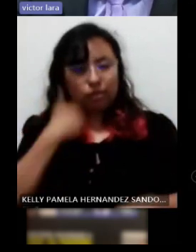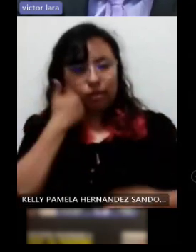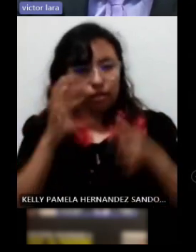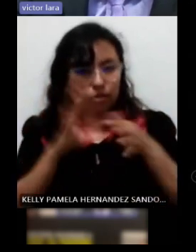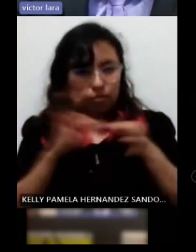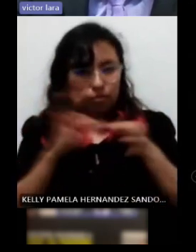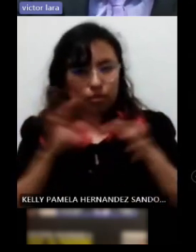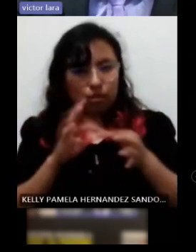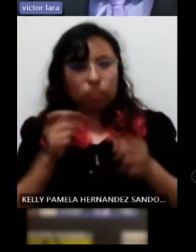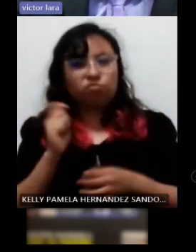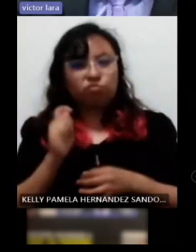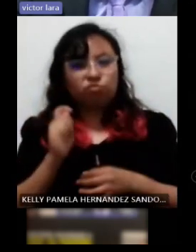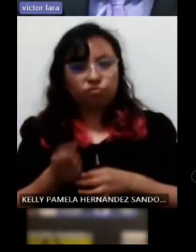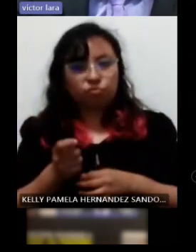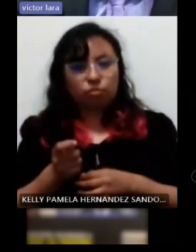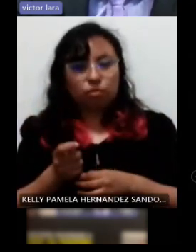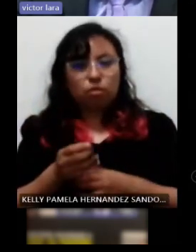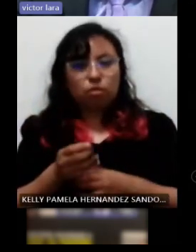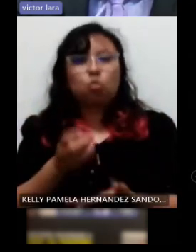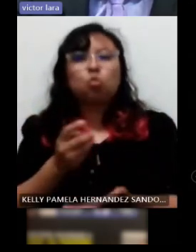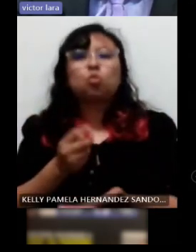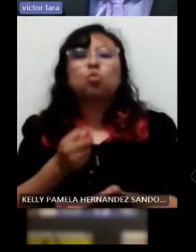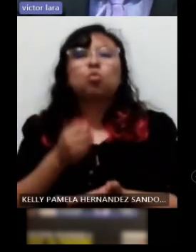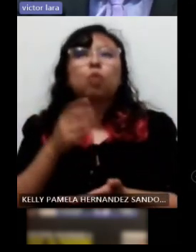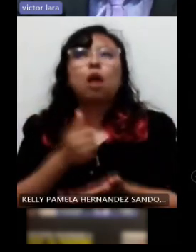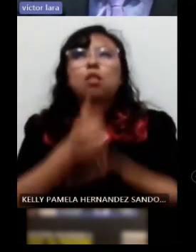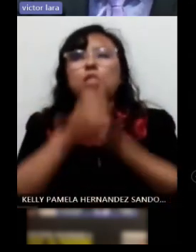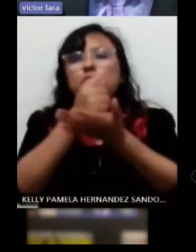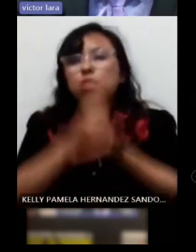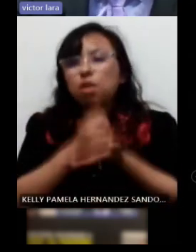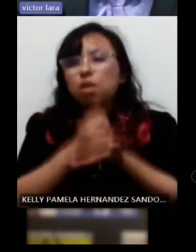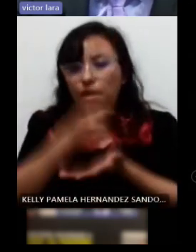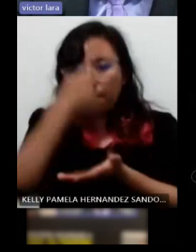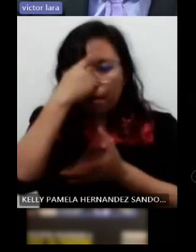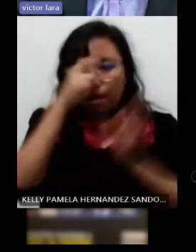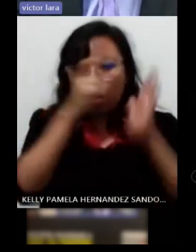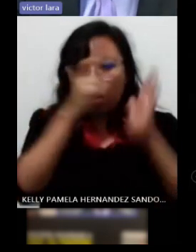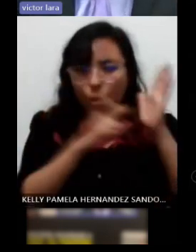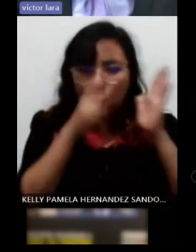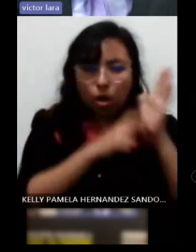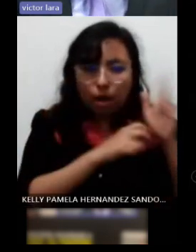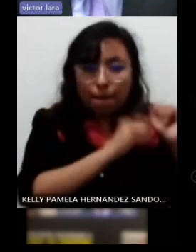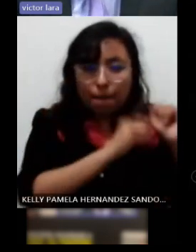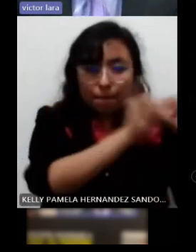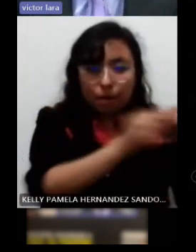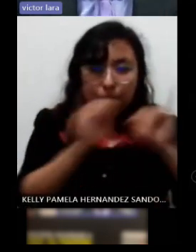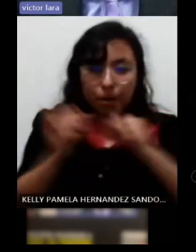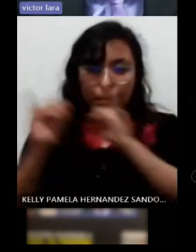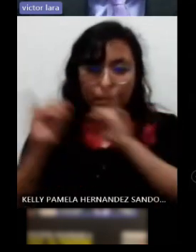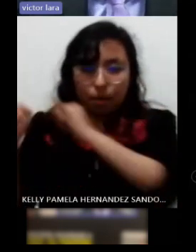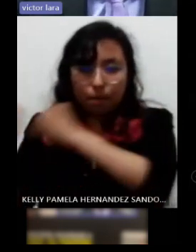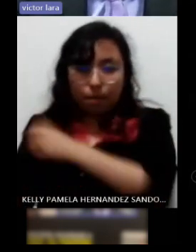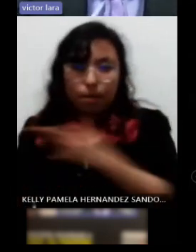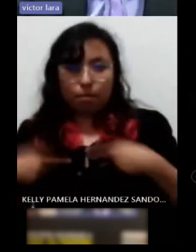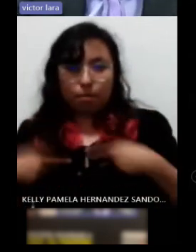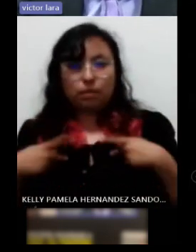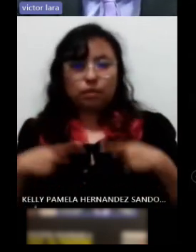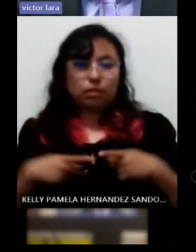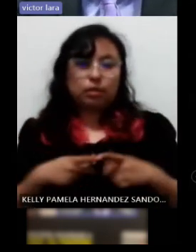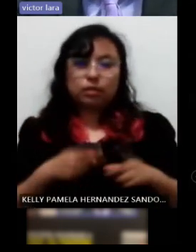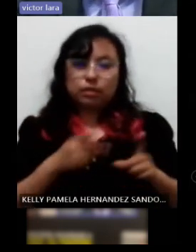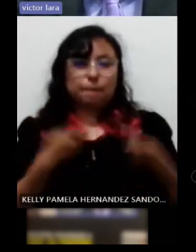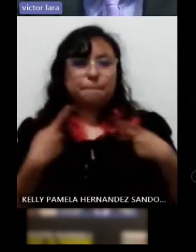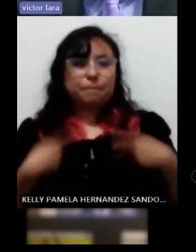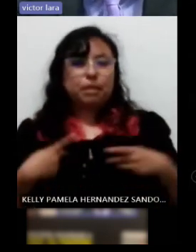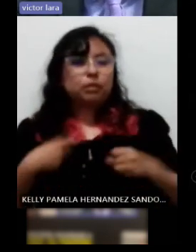es un tratamiento óptico correctivo personalizado así como se escucha he llegado como a esa conclusión en donde los